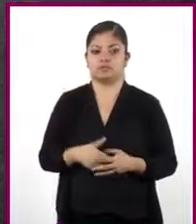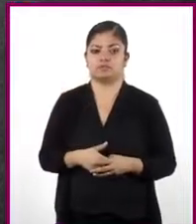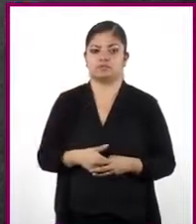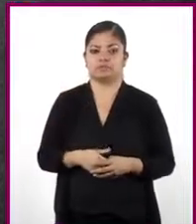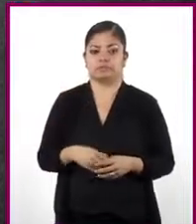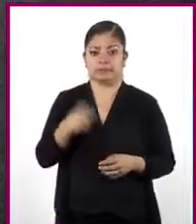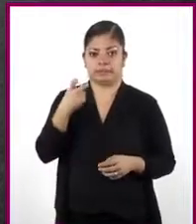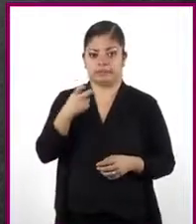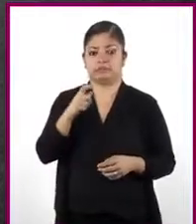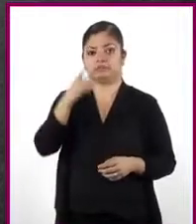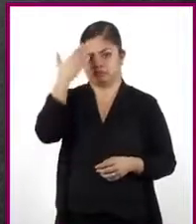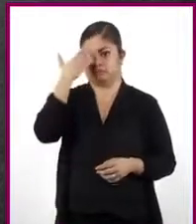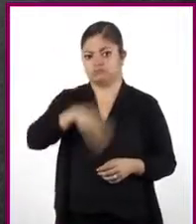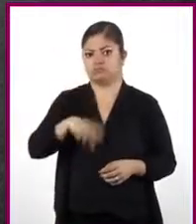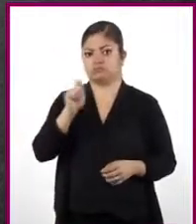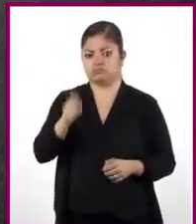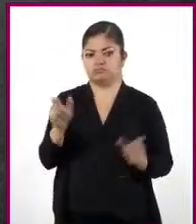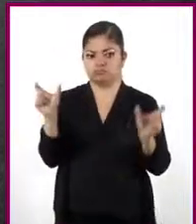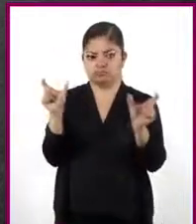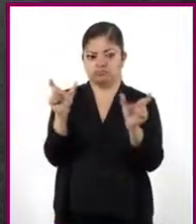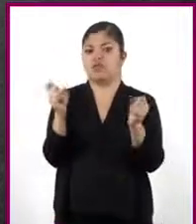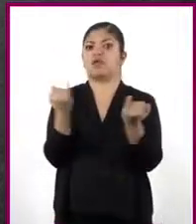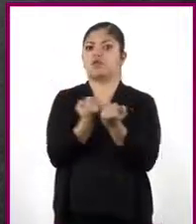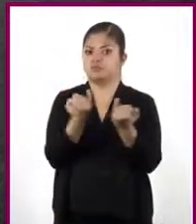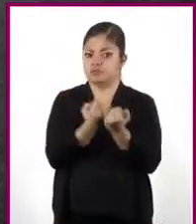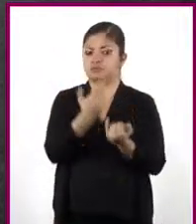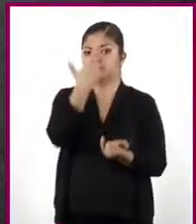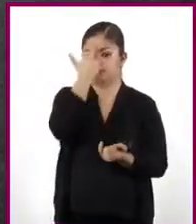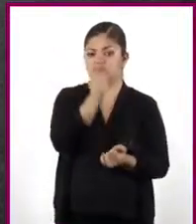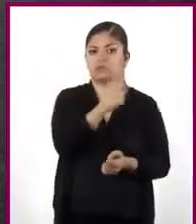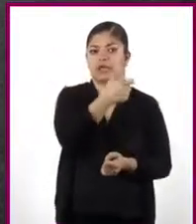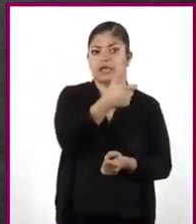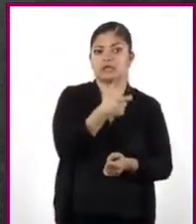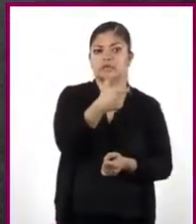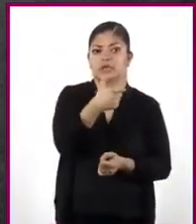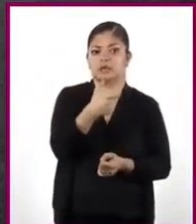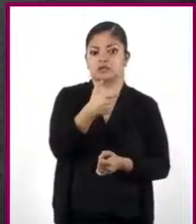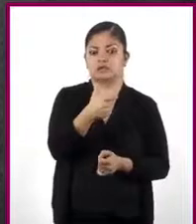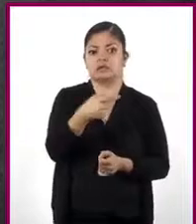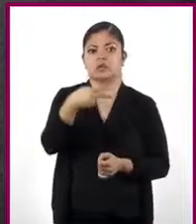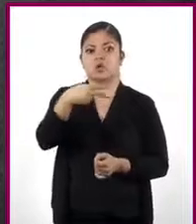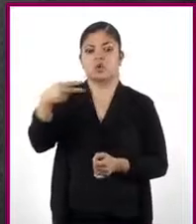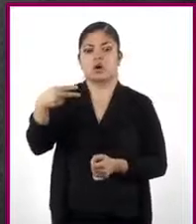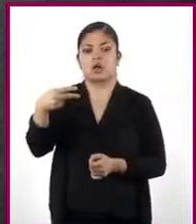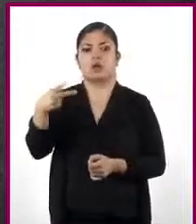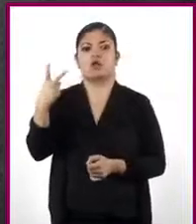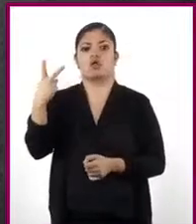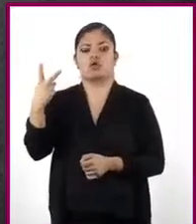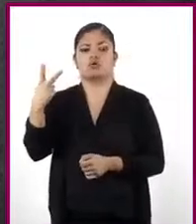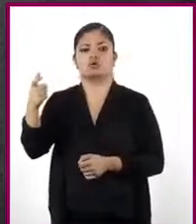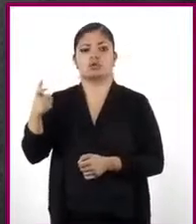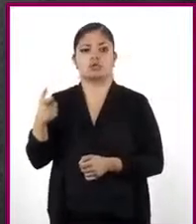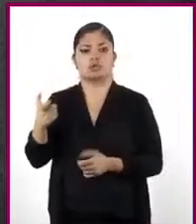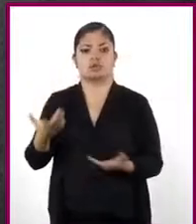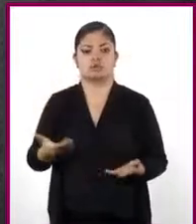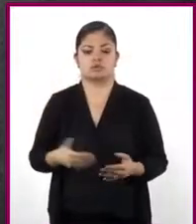Esta igualdad sabemos que es cierta, porque sumar X dos veces es igual que multiplicarla por 2.